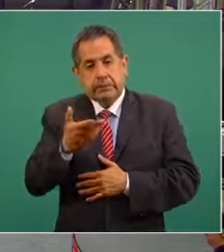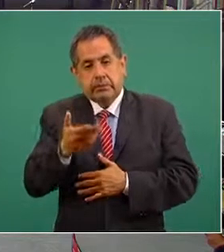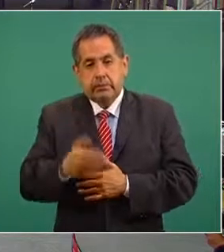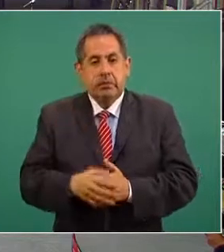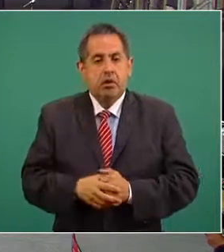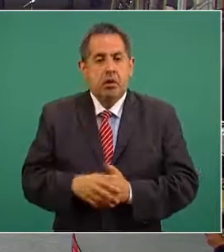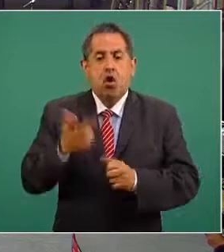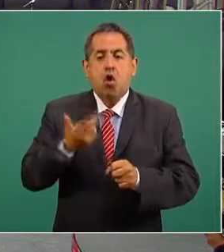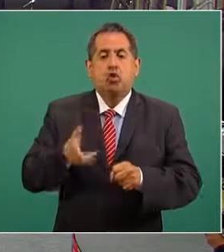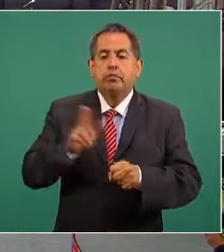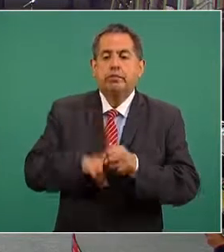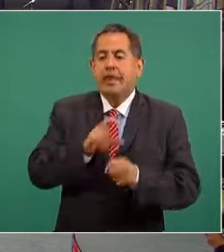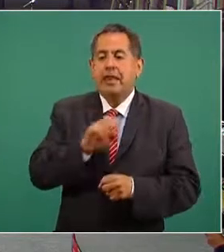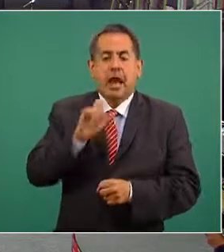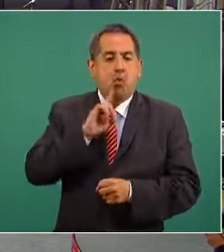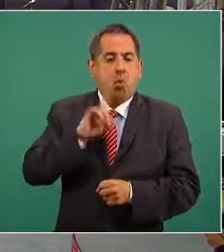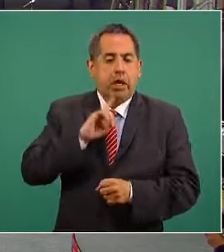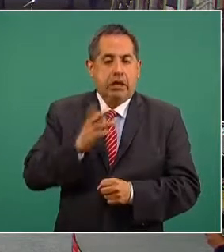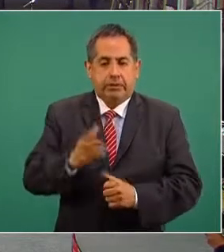hospital de la mujer